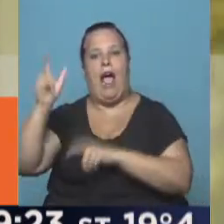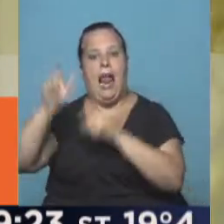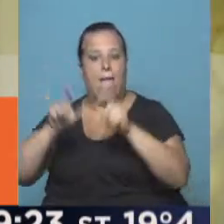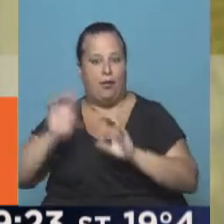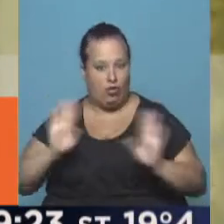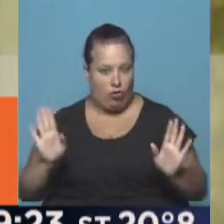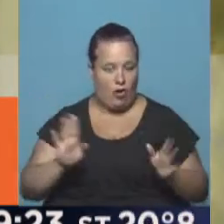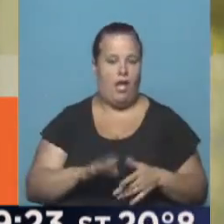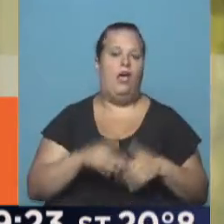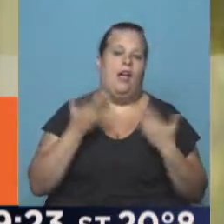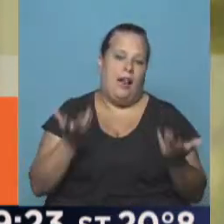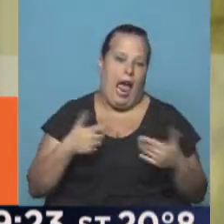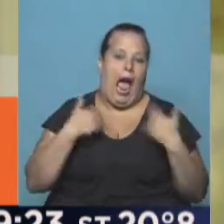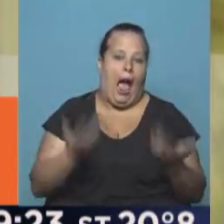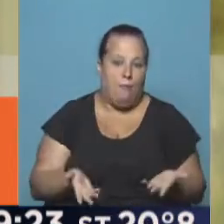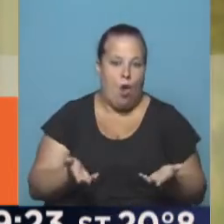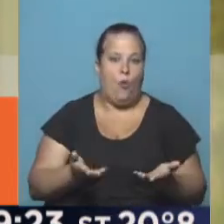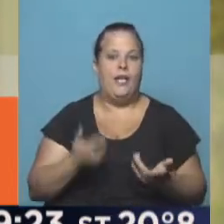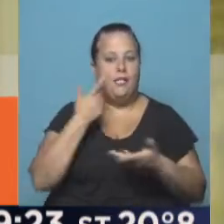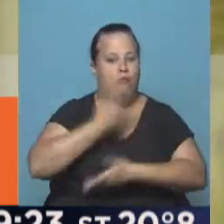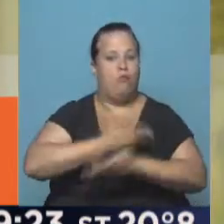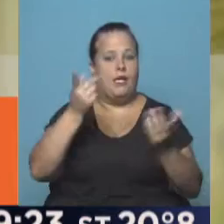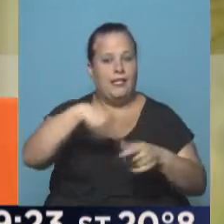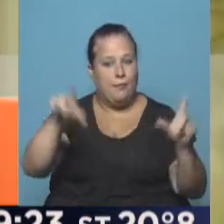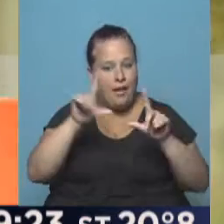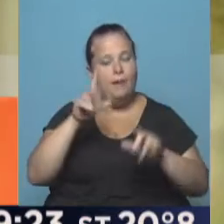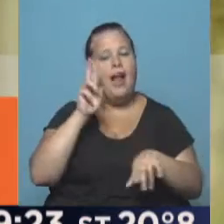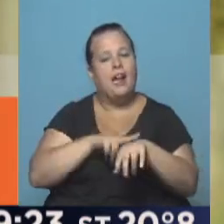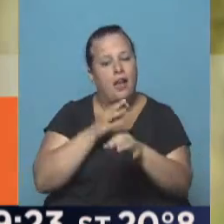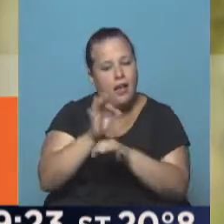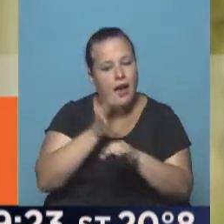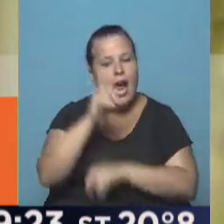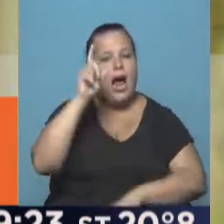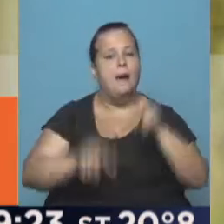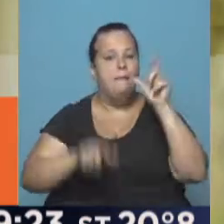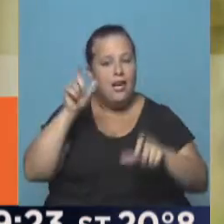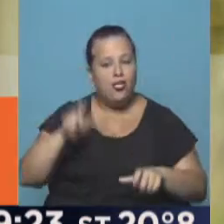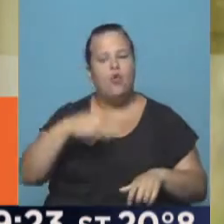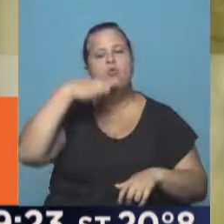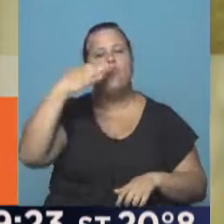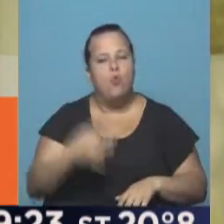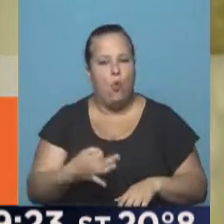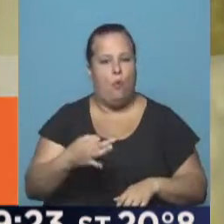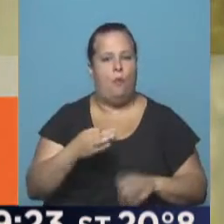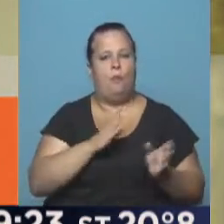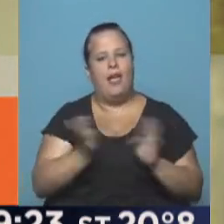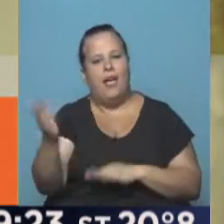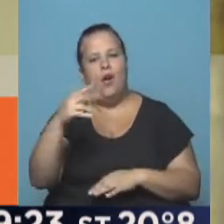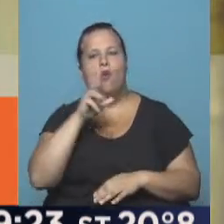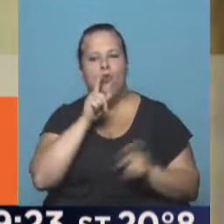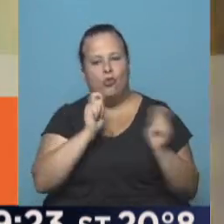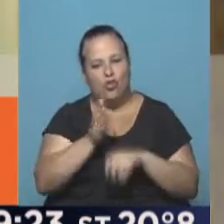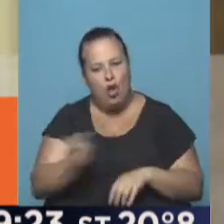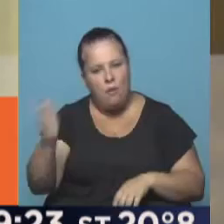gente. Por supuesto aprovechamos la visibilidad que tienen ustedes para recomendar a las personas que cumplan con los desvíos de las rutas